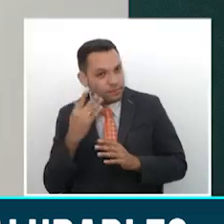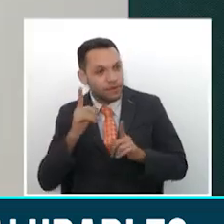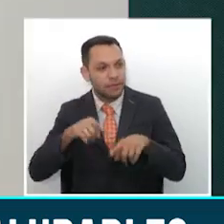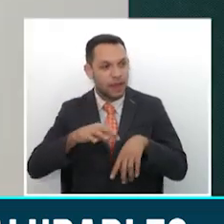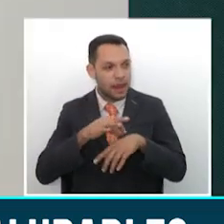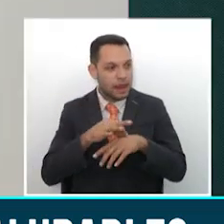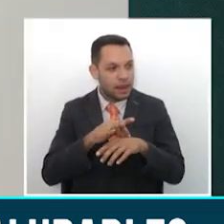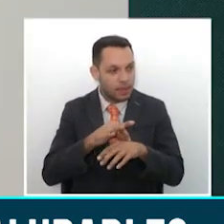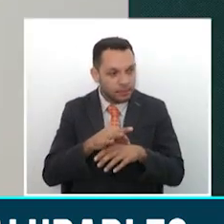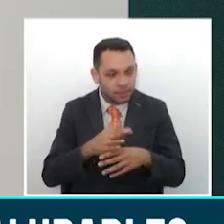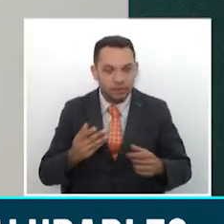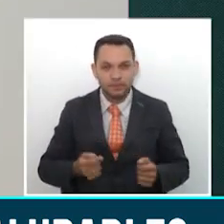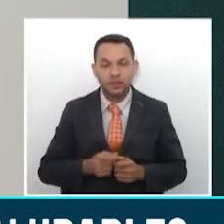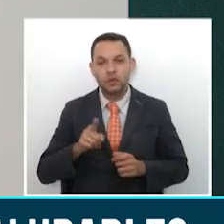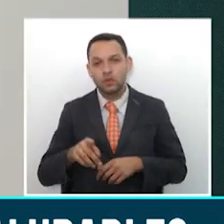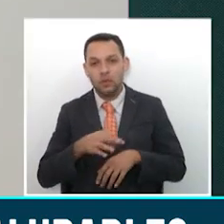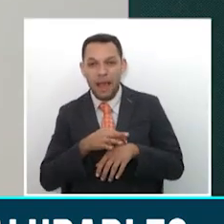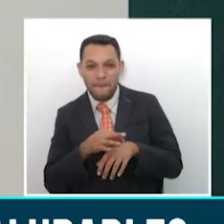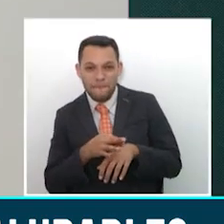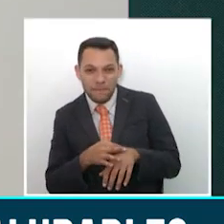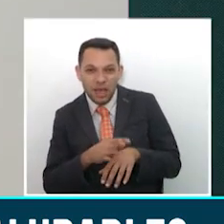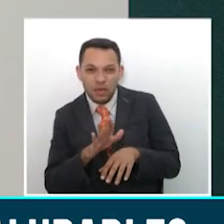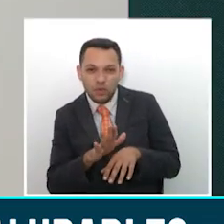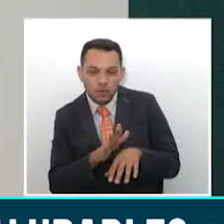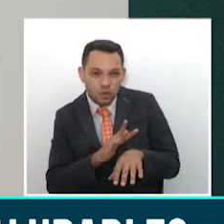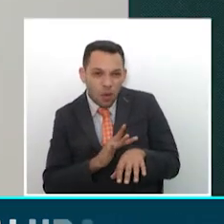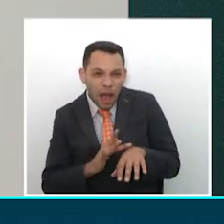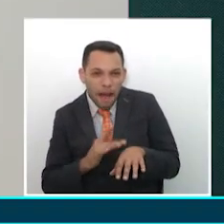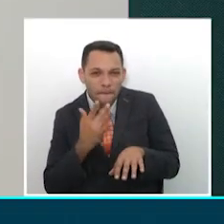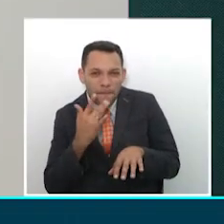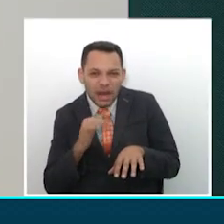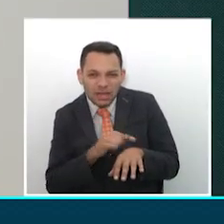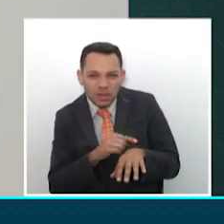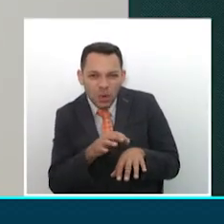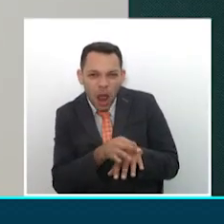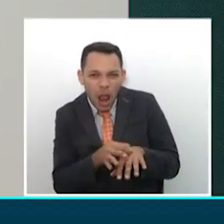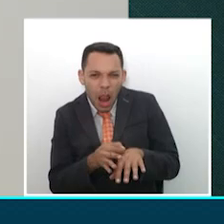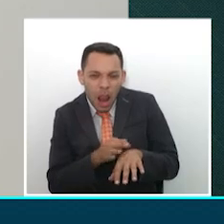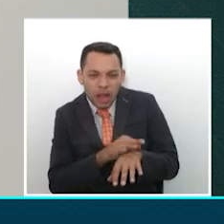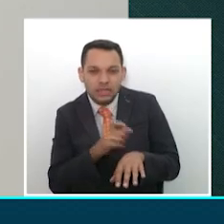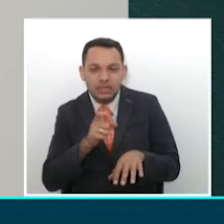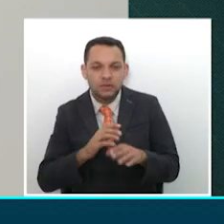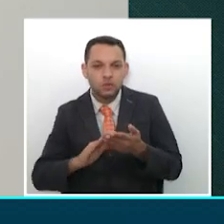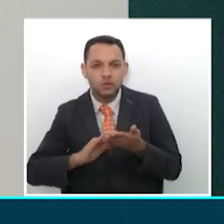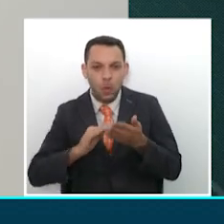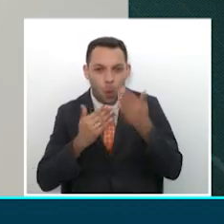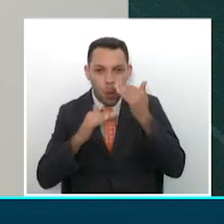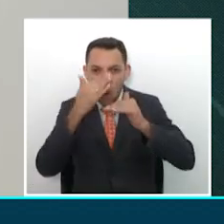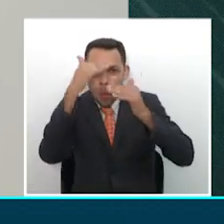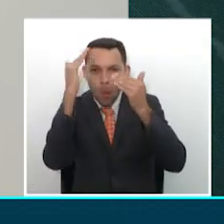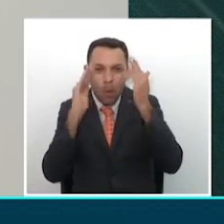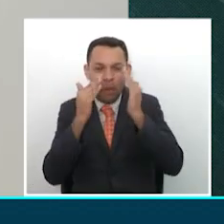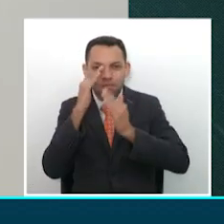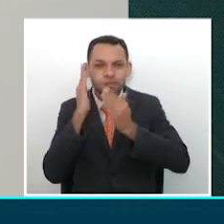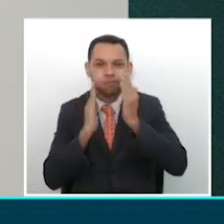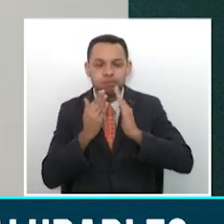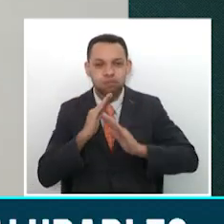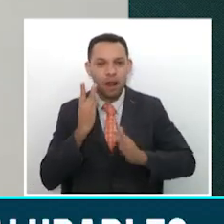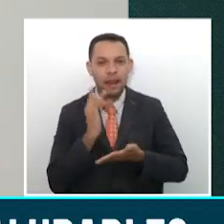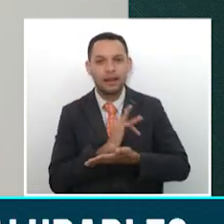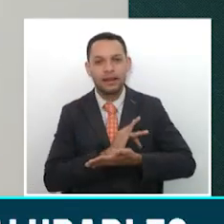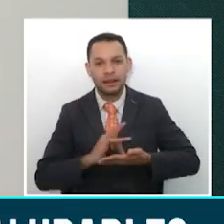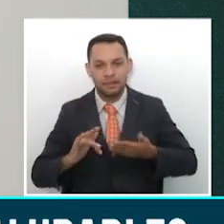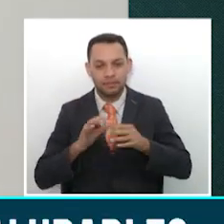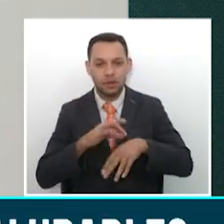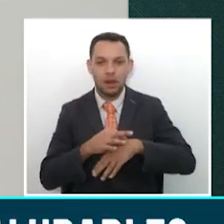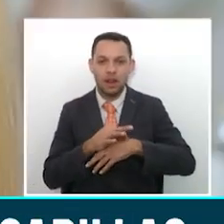Si es una piel grasa, recomendamos exponerla una vez por semana y aplicar mascarillas que nos ayuden a sobrevular la piel. Podemos